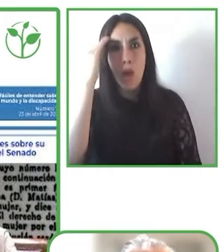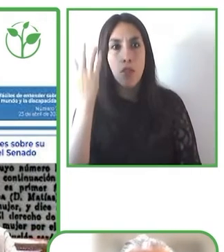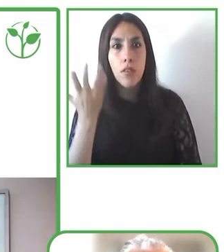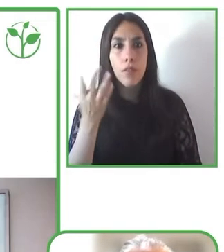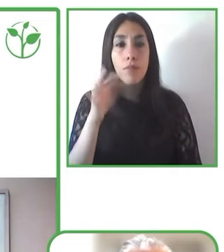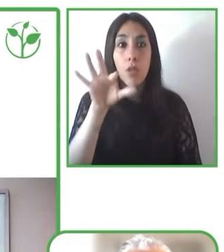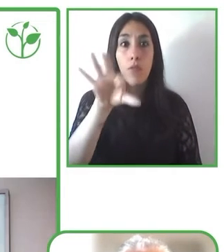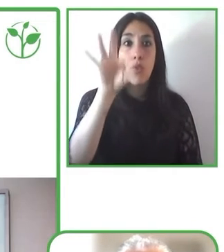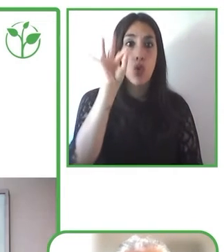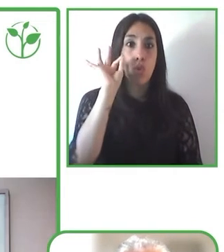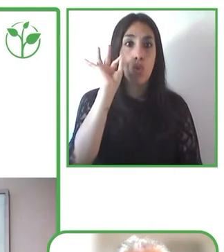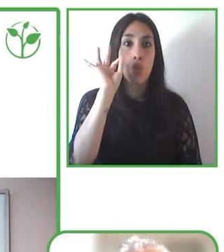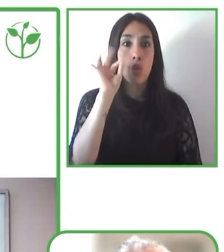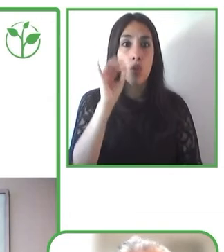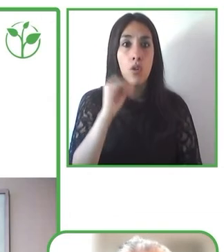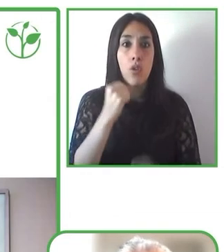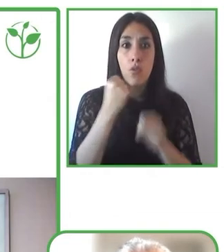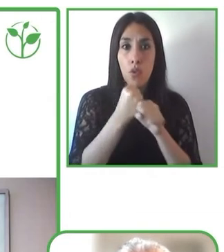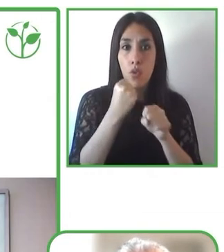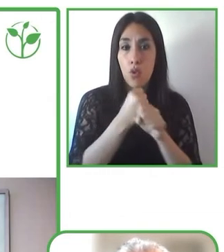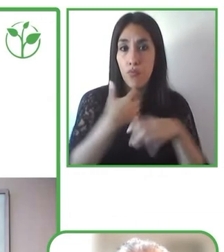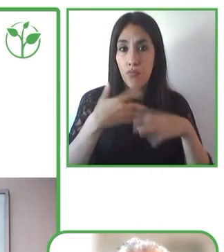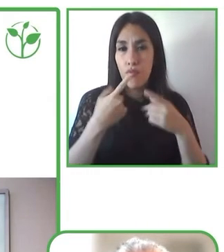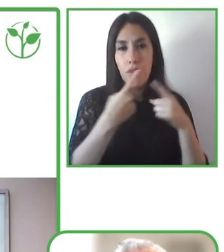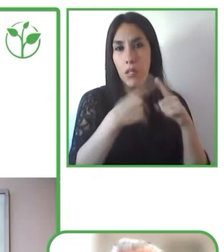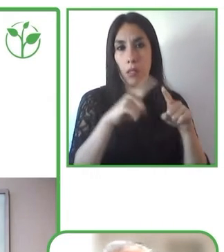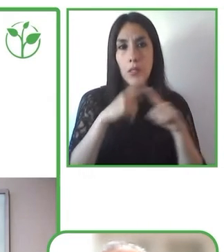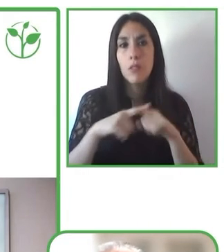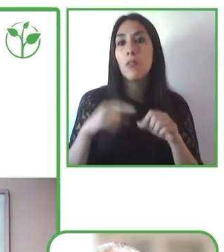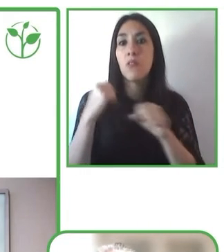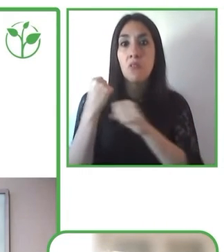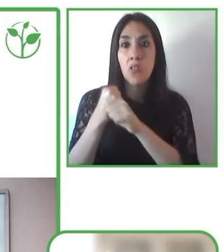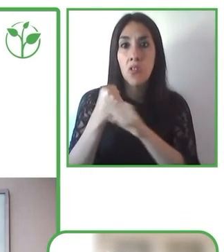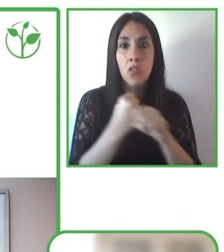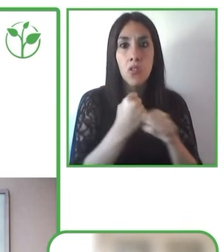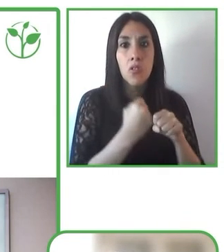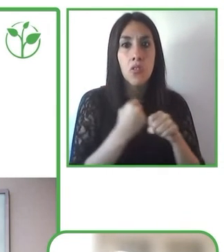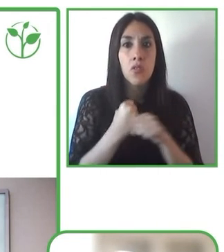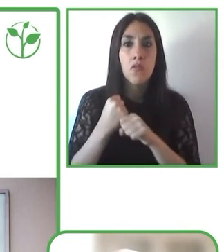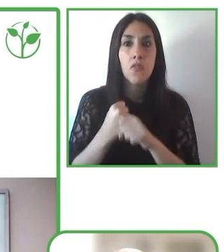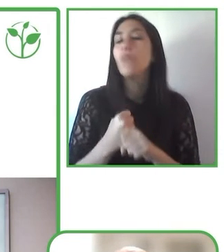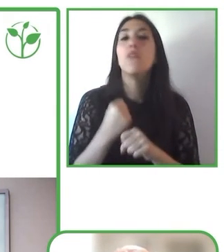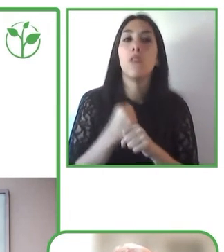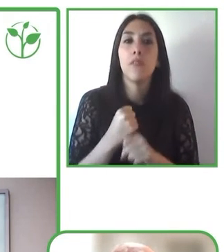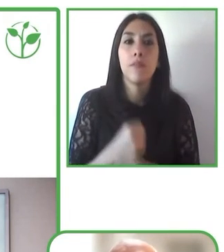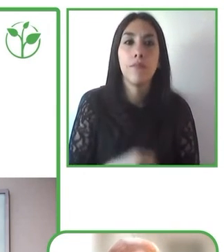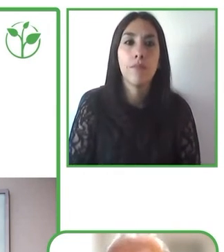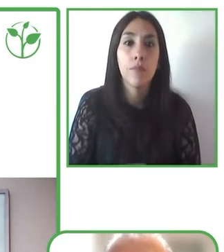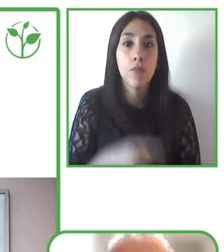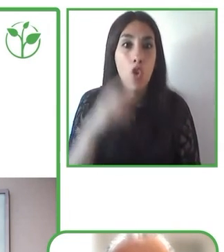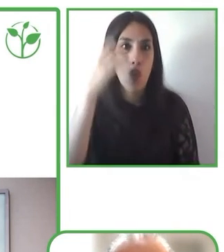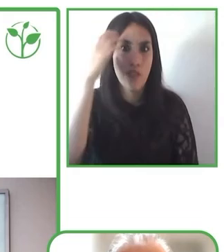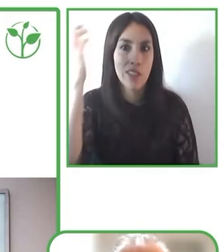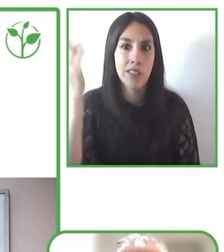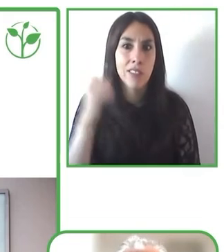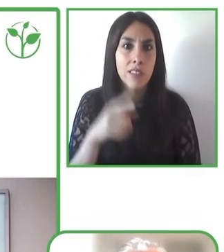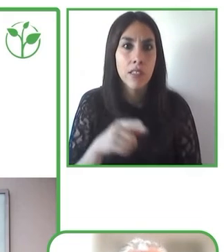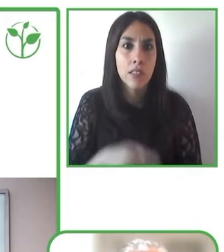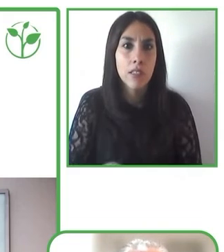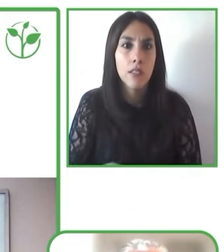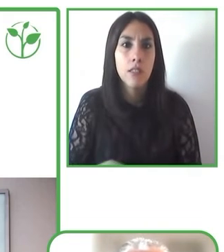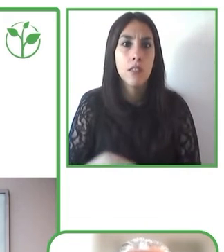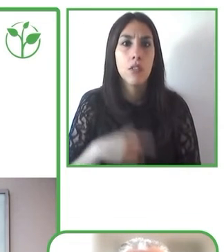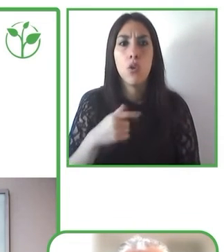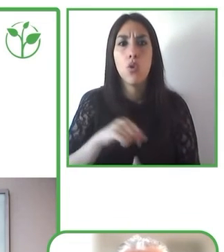de muchas organizaciones no gubernamentales y humanitarias. También en 2021 quisimos lanzarnos al